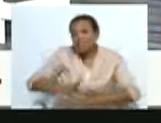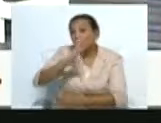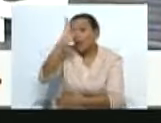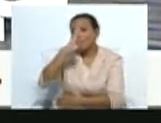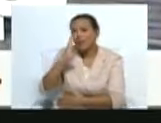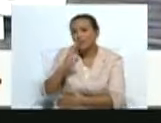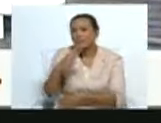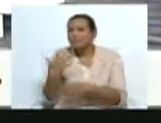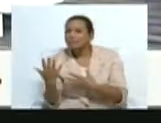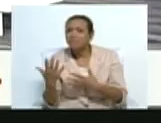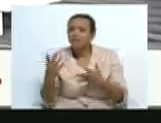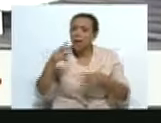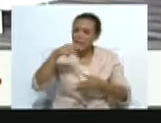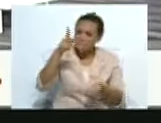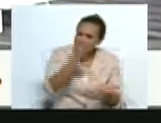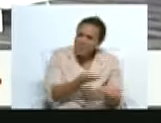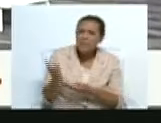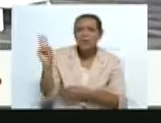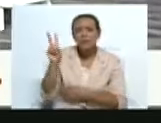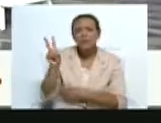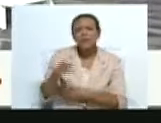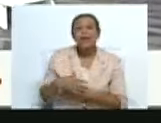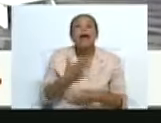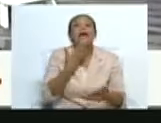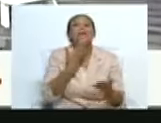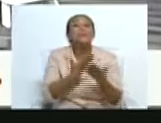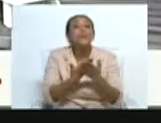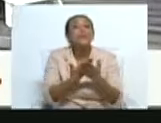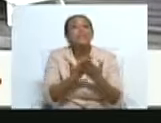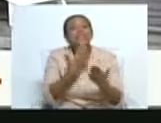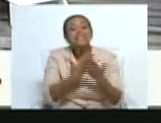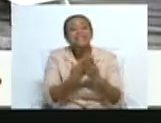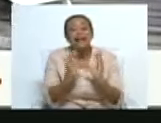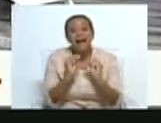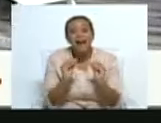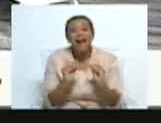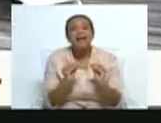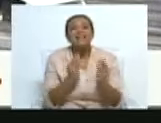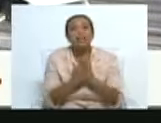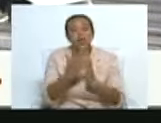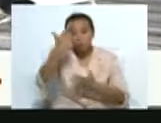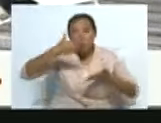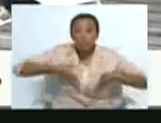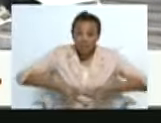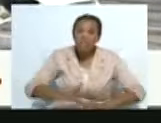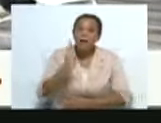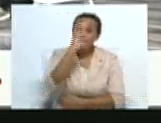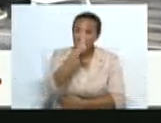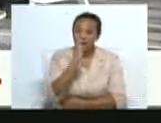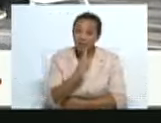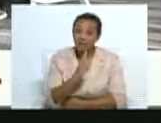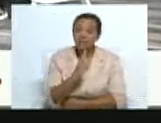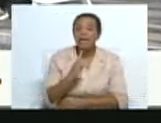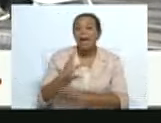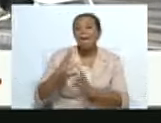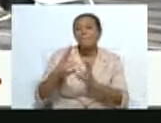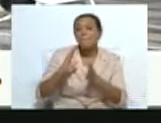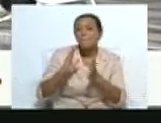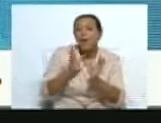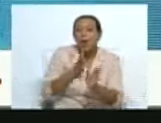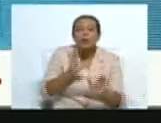Bienvenida a Venezuela y bienvenida a este espacio. Muchas gracias, sí, yo nací en Brasil, pero ahora sí en Bolivia como